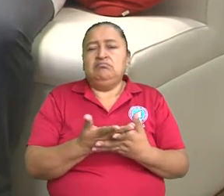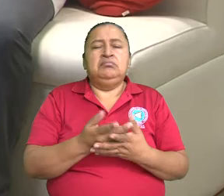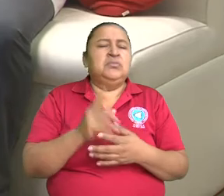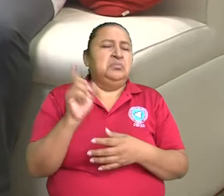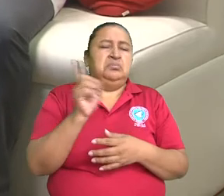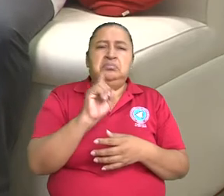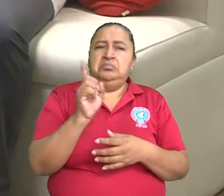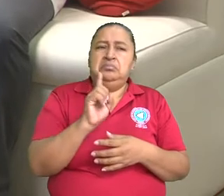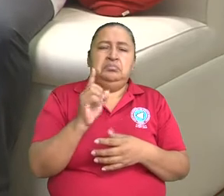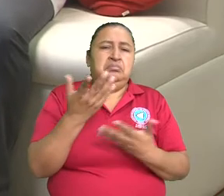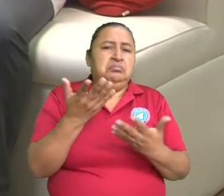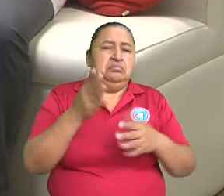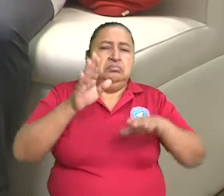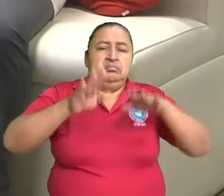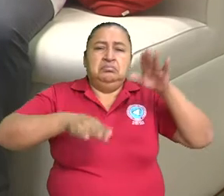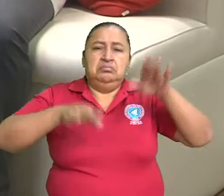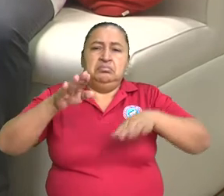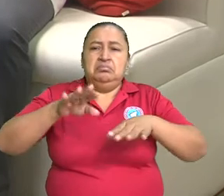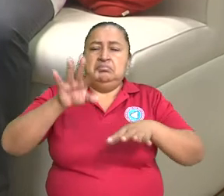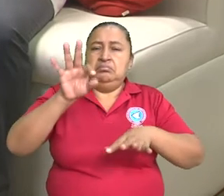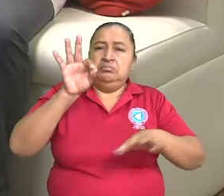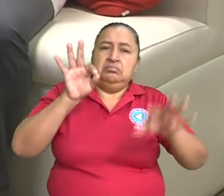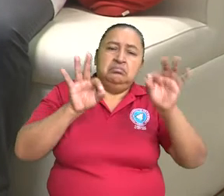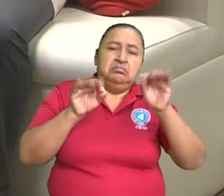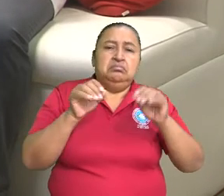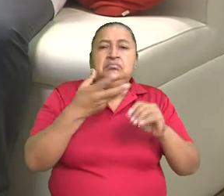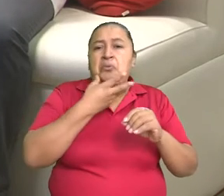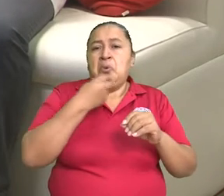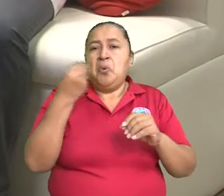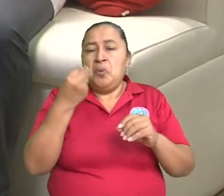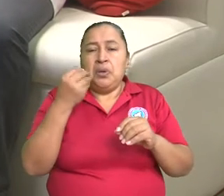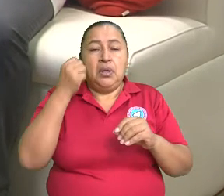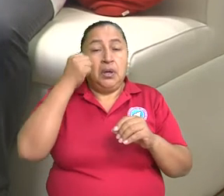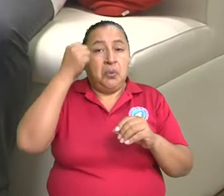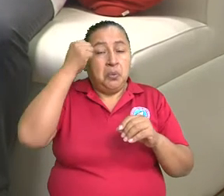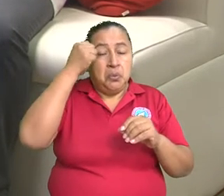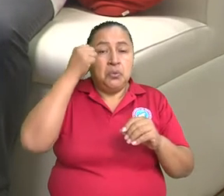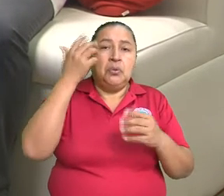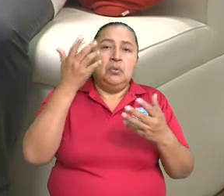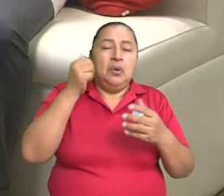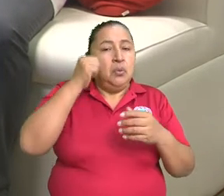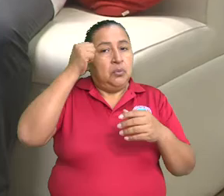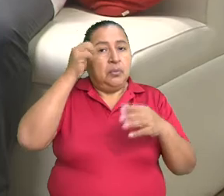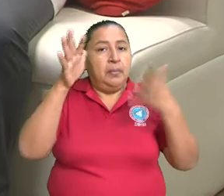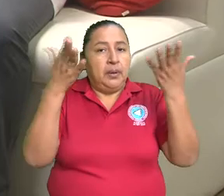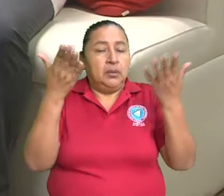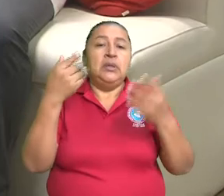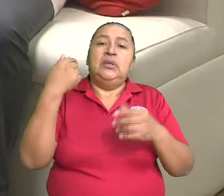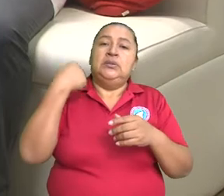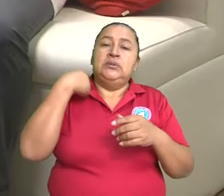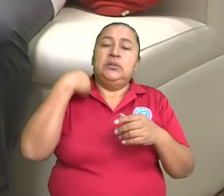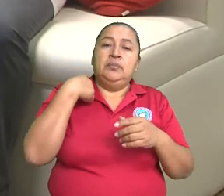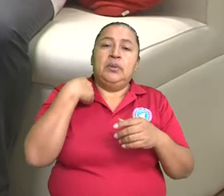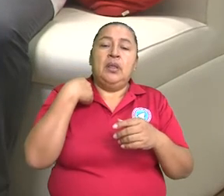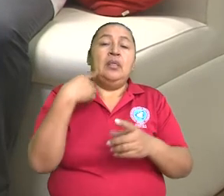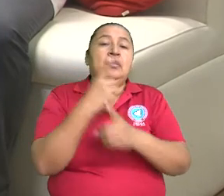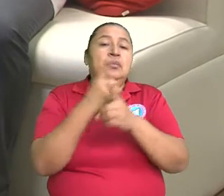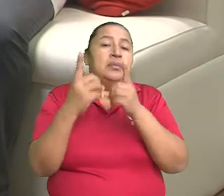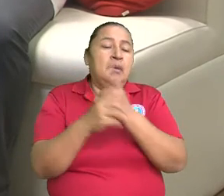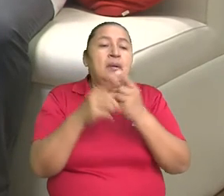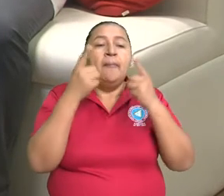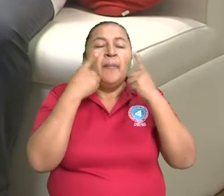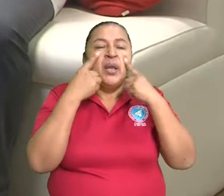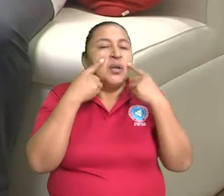una preelección etaria. O puede ocurrir tanto en jóvenes como en adultos, en adultos mayores. Siempre hay que contextualizar